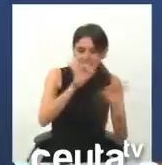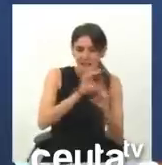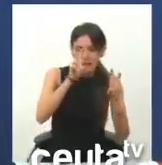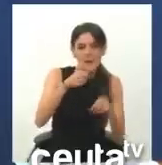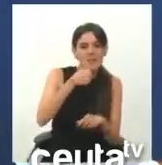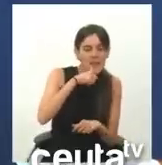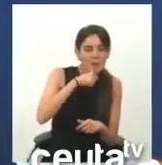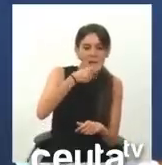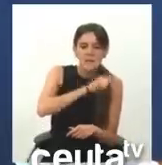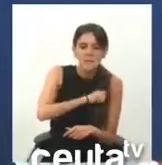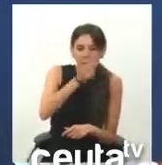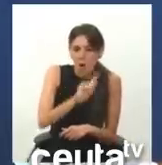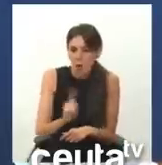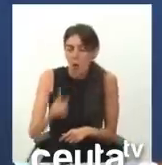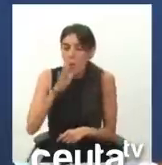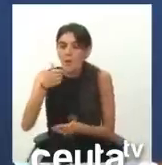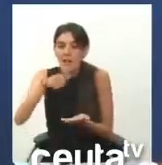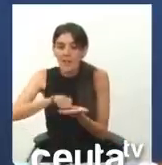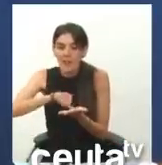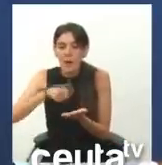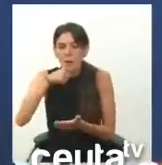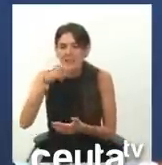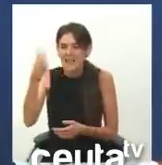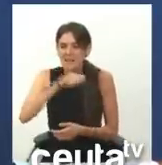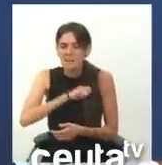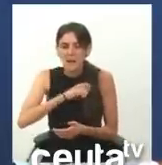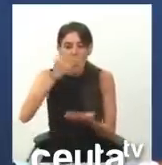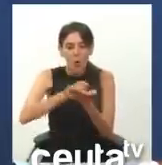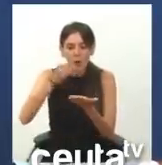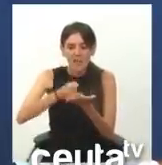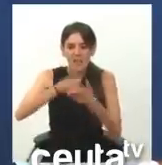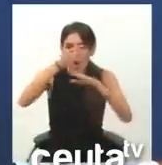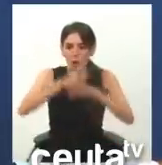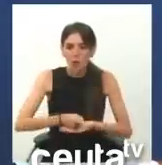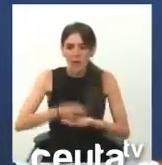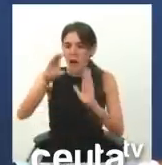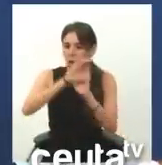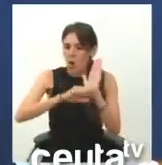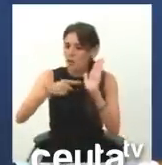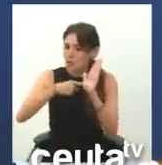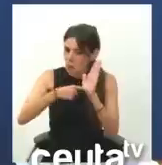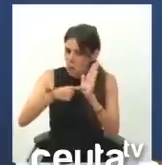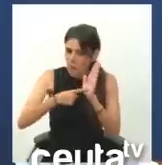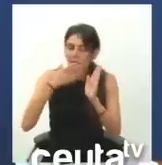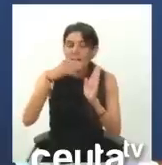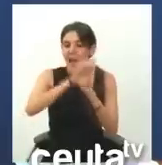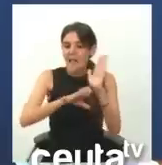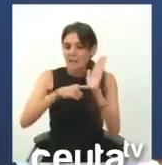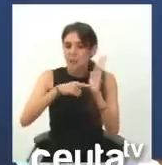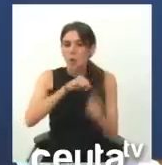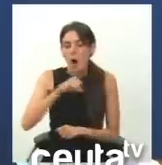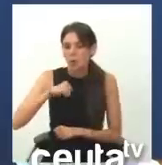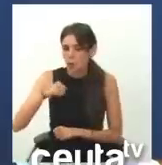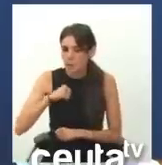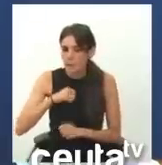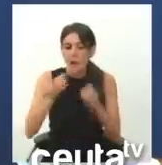si Ceuta es España o no. Porque Ceuta es España porque lo garantiza el ordenamiento constitucional, nuestro estatuto de autonomía,